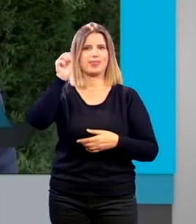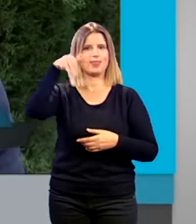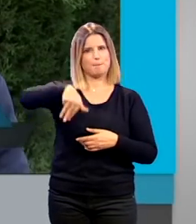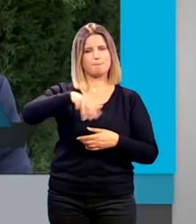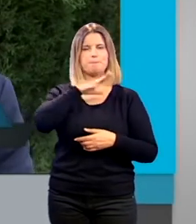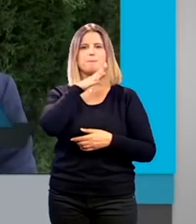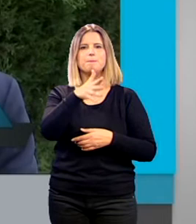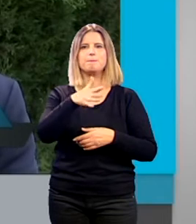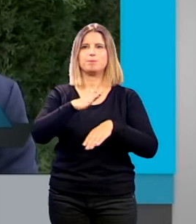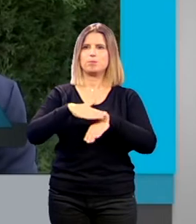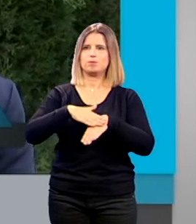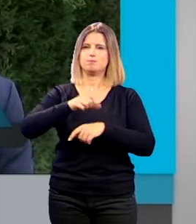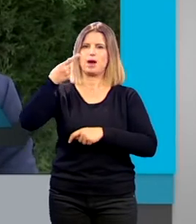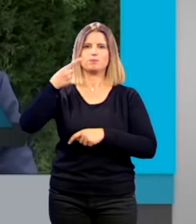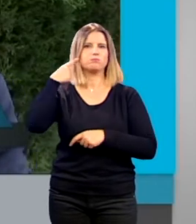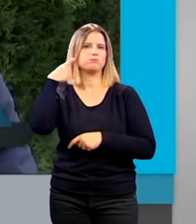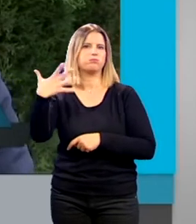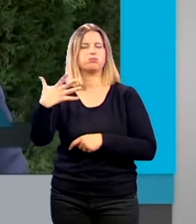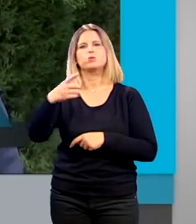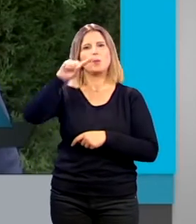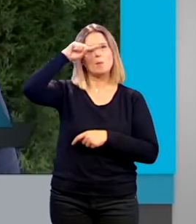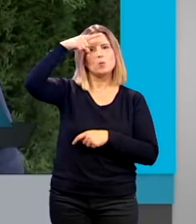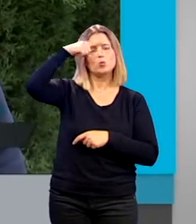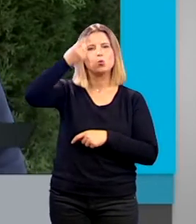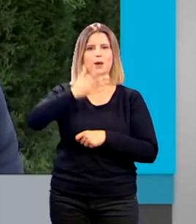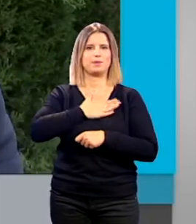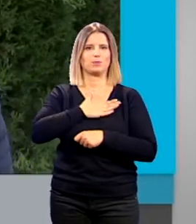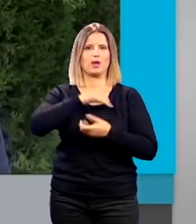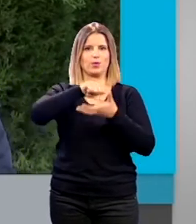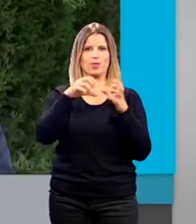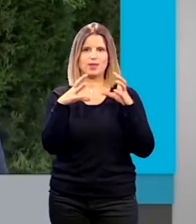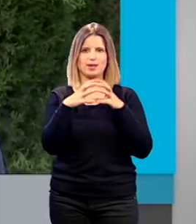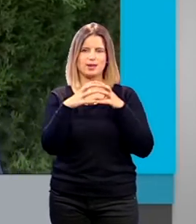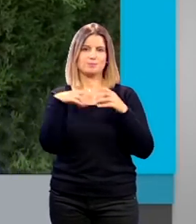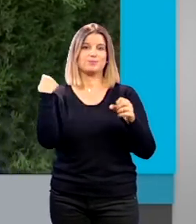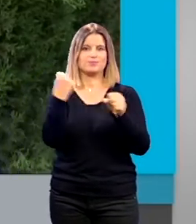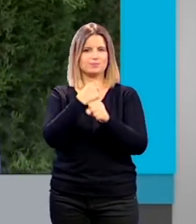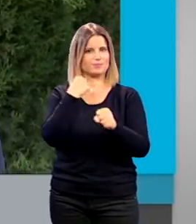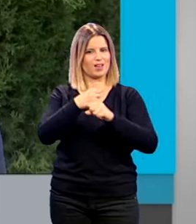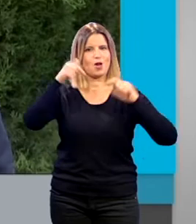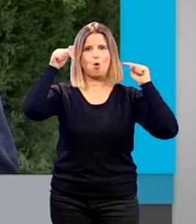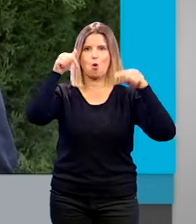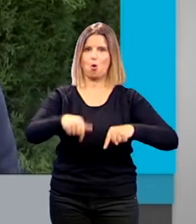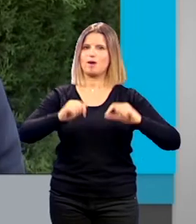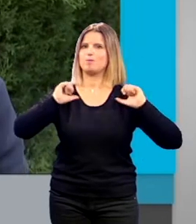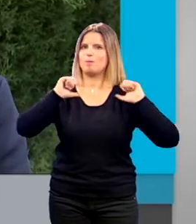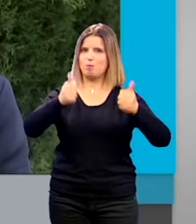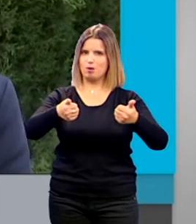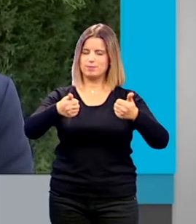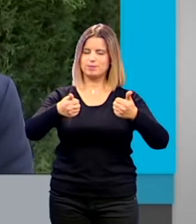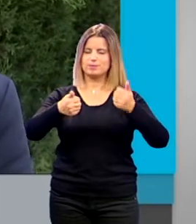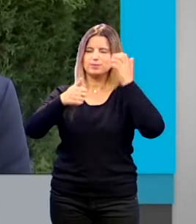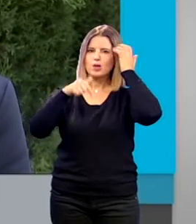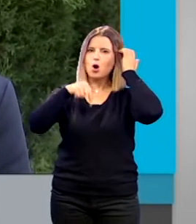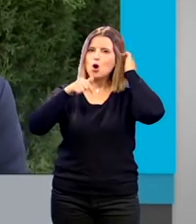mayor relevancia patrimonial y cultural de esta ciudad y ese trabajo se inicia hoy hoy lo que hacemos es